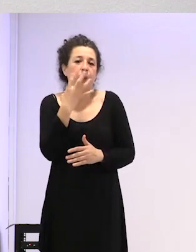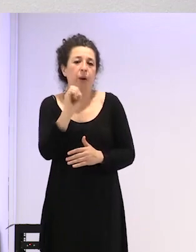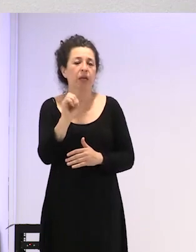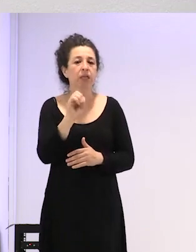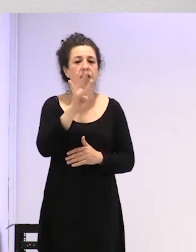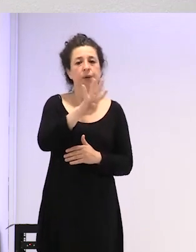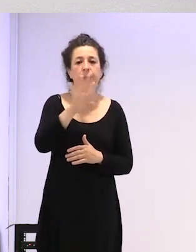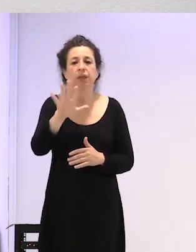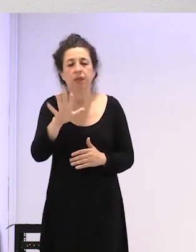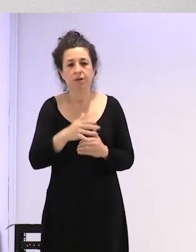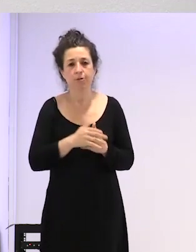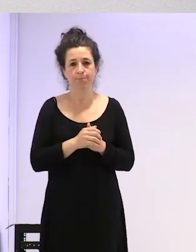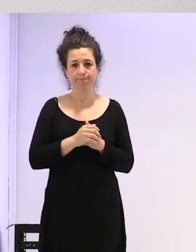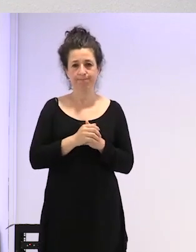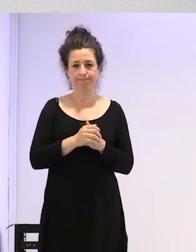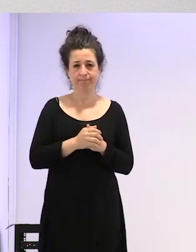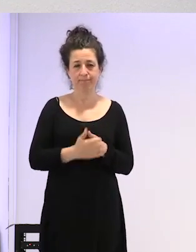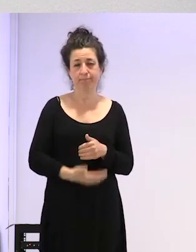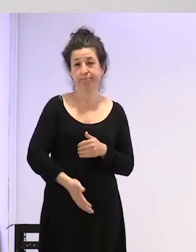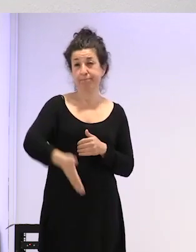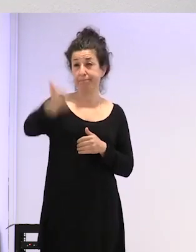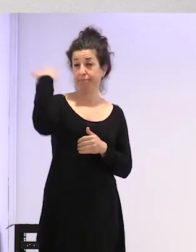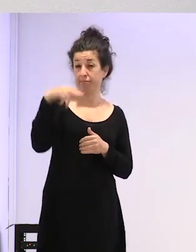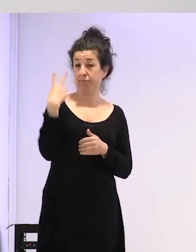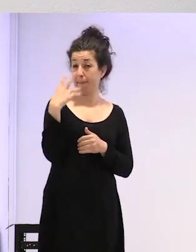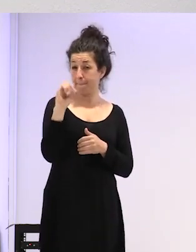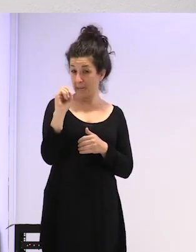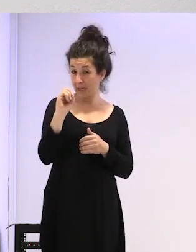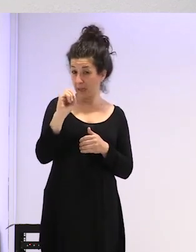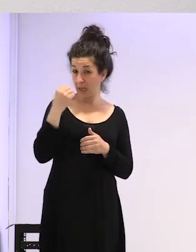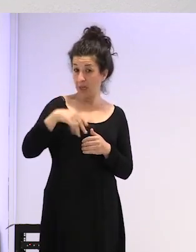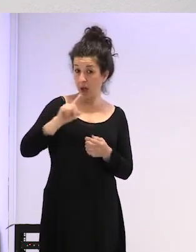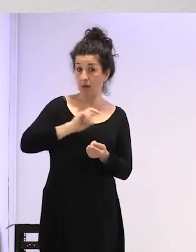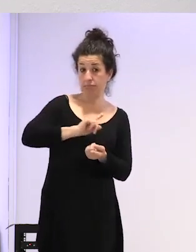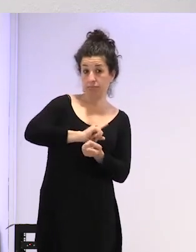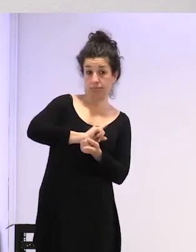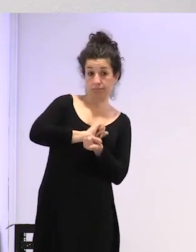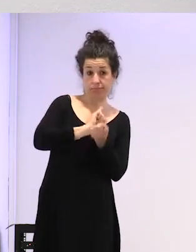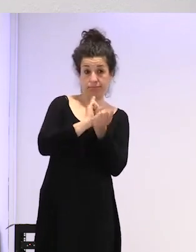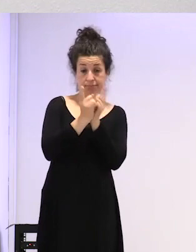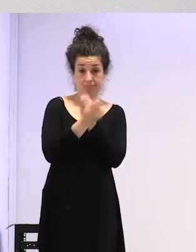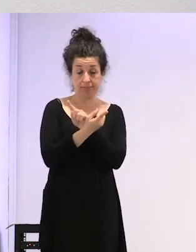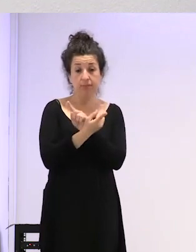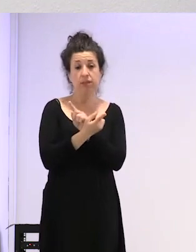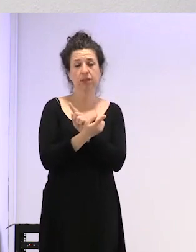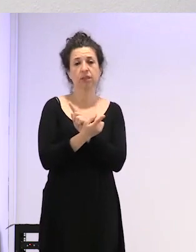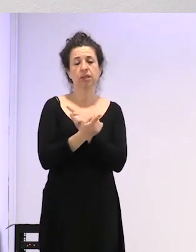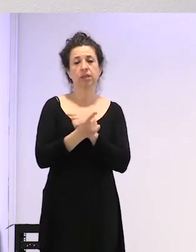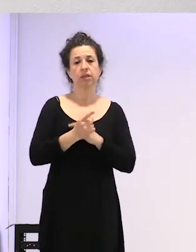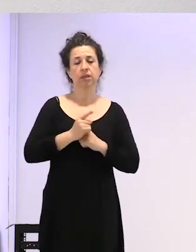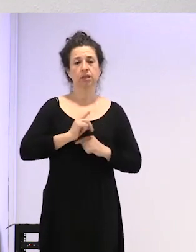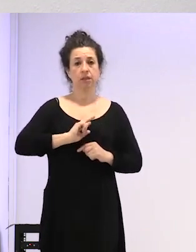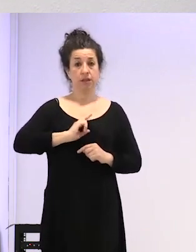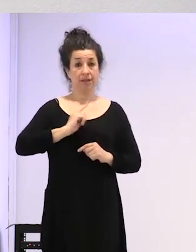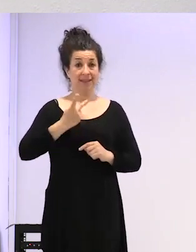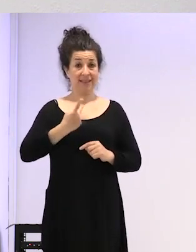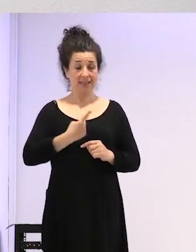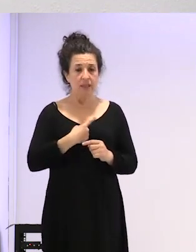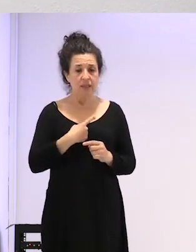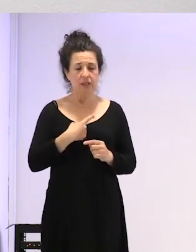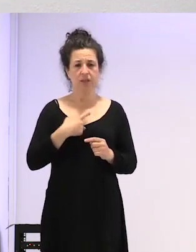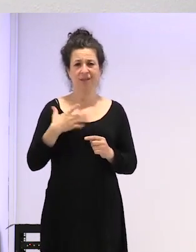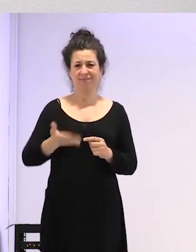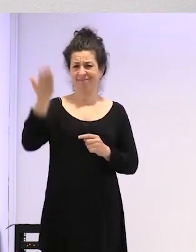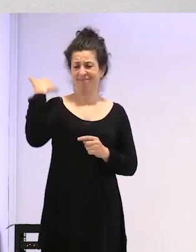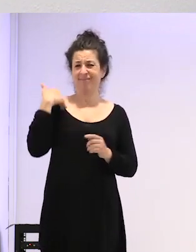o el 25 que hace 20 transitaron ¿no? que en aquel momento les costó que hicieron todo